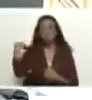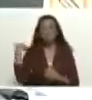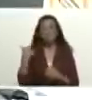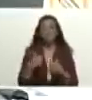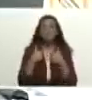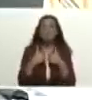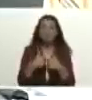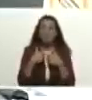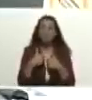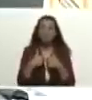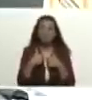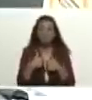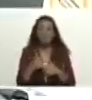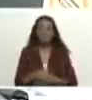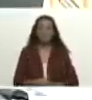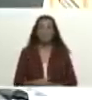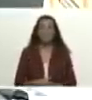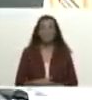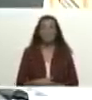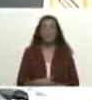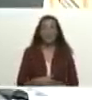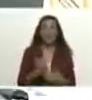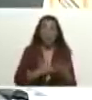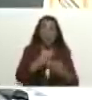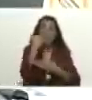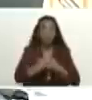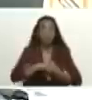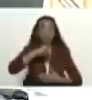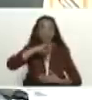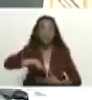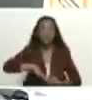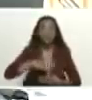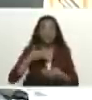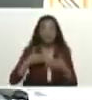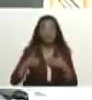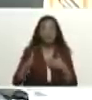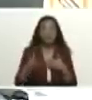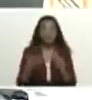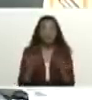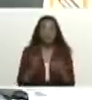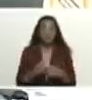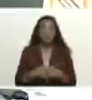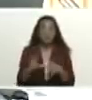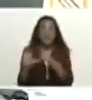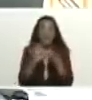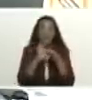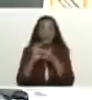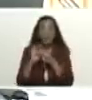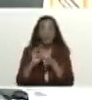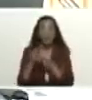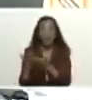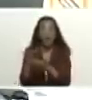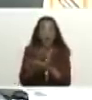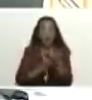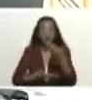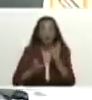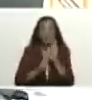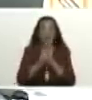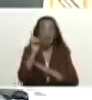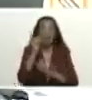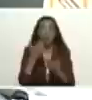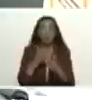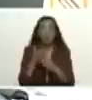para el proyecto histórico de la unión de la cooperación del desarrollo